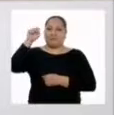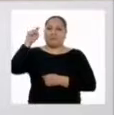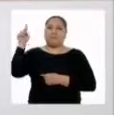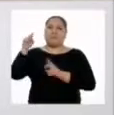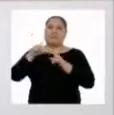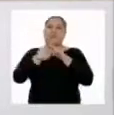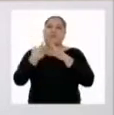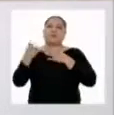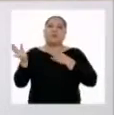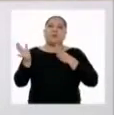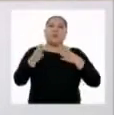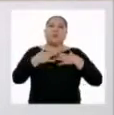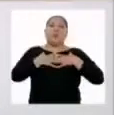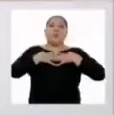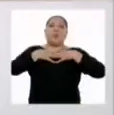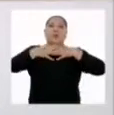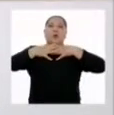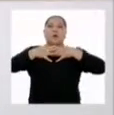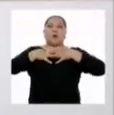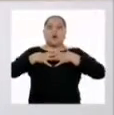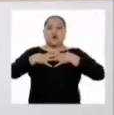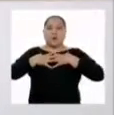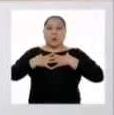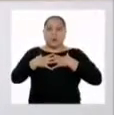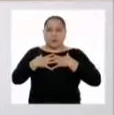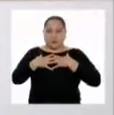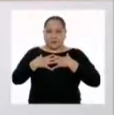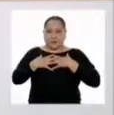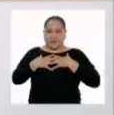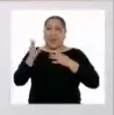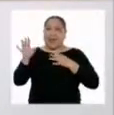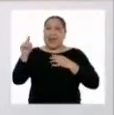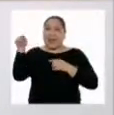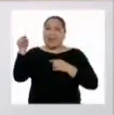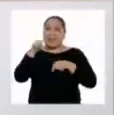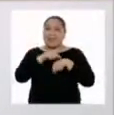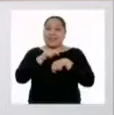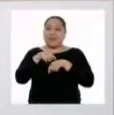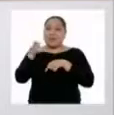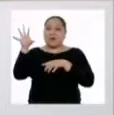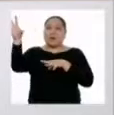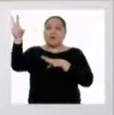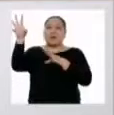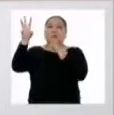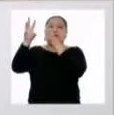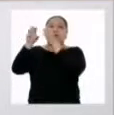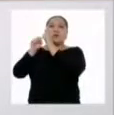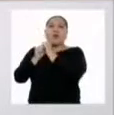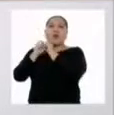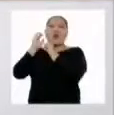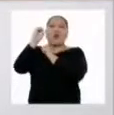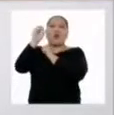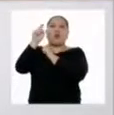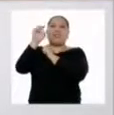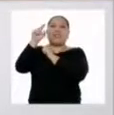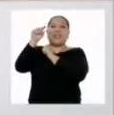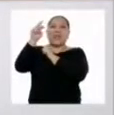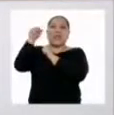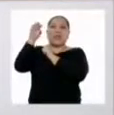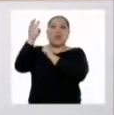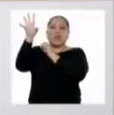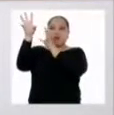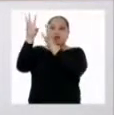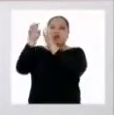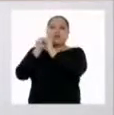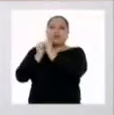respiración. Es decir, toman oxígeno y liberan dióxido de carbono. La respiración la realizan a través de